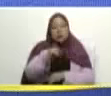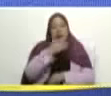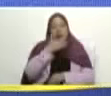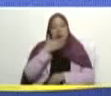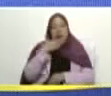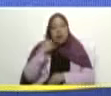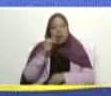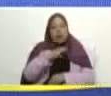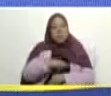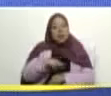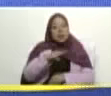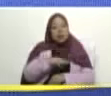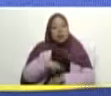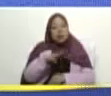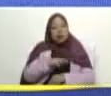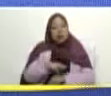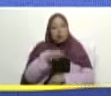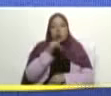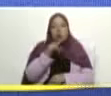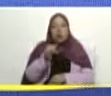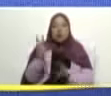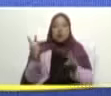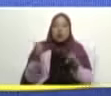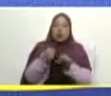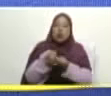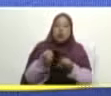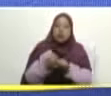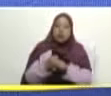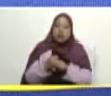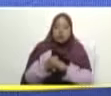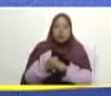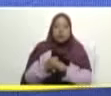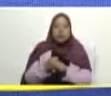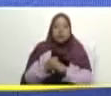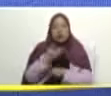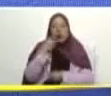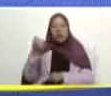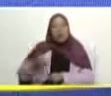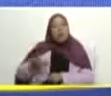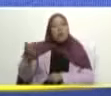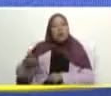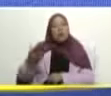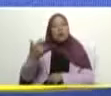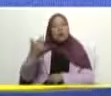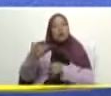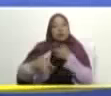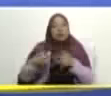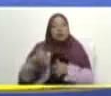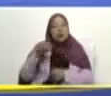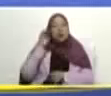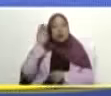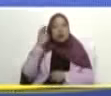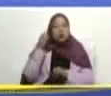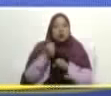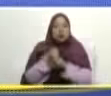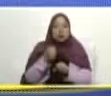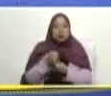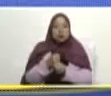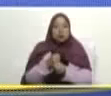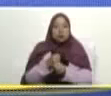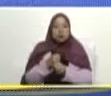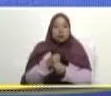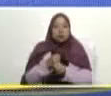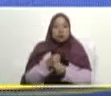grandes misiones y misiones de nueva generación y las más importantes de la generación fundacional que